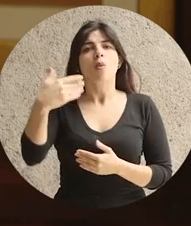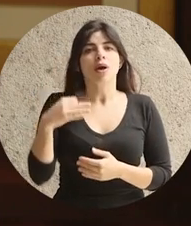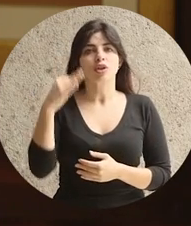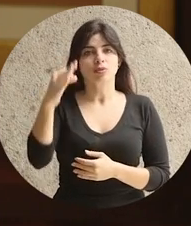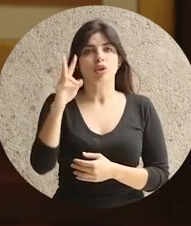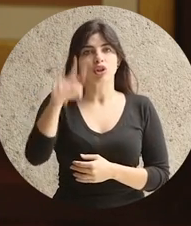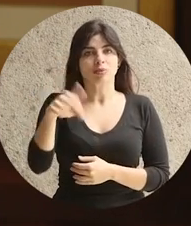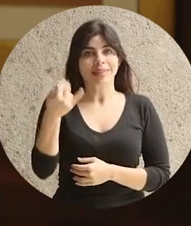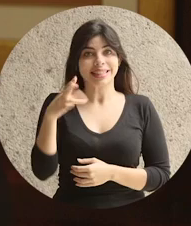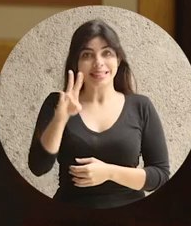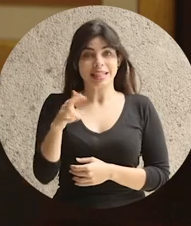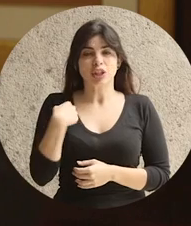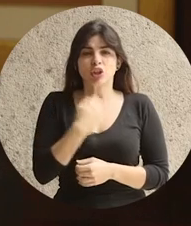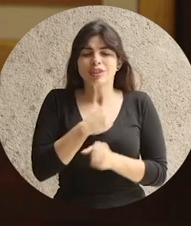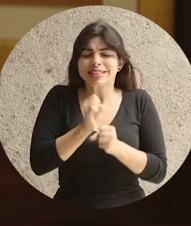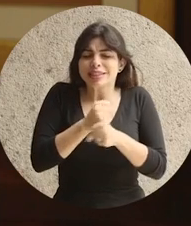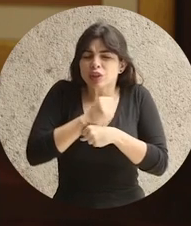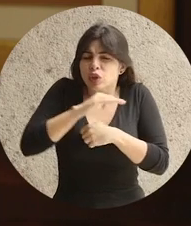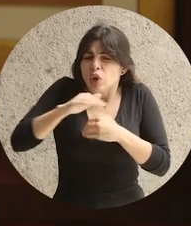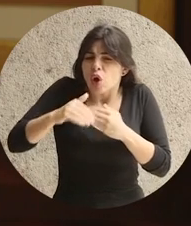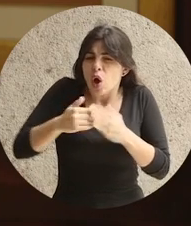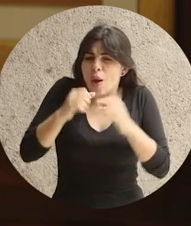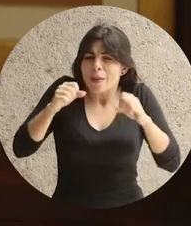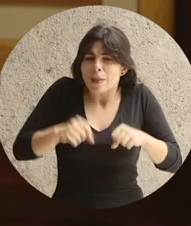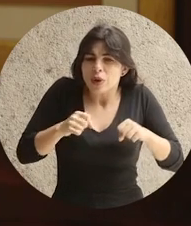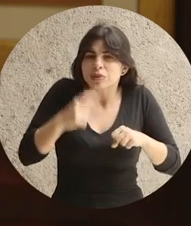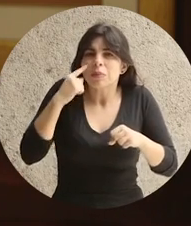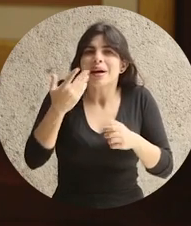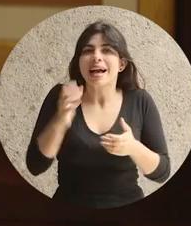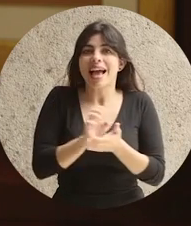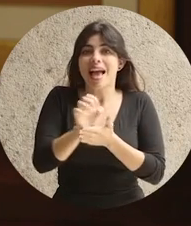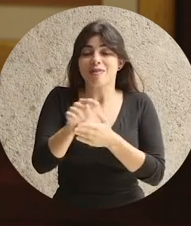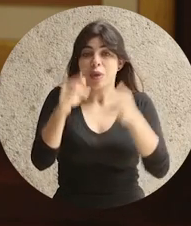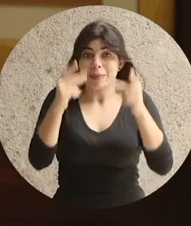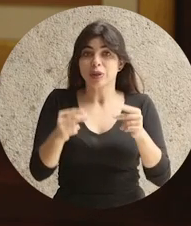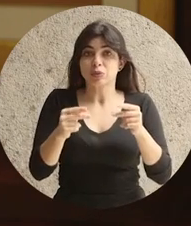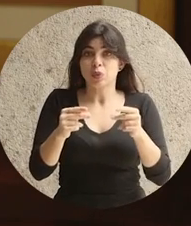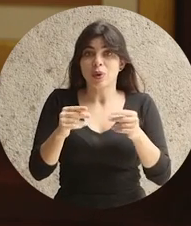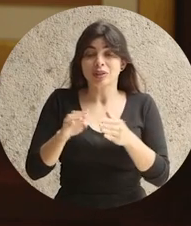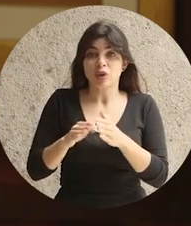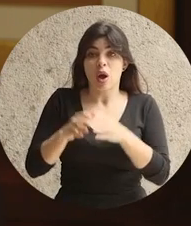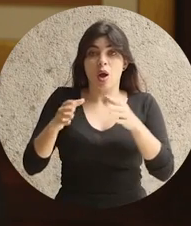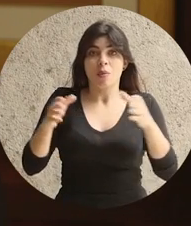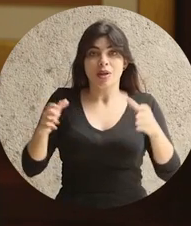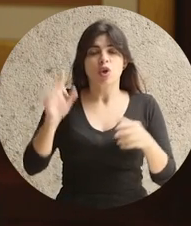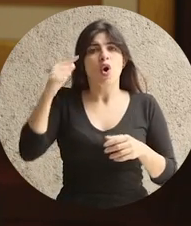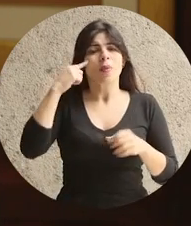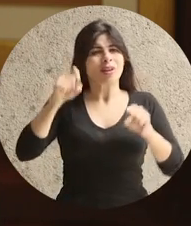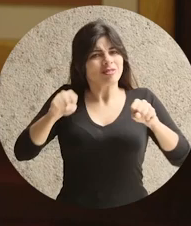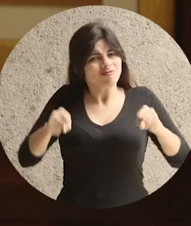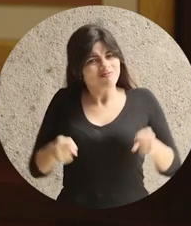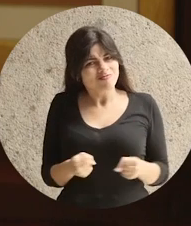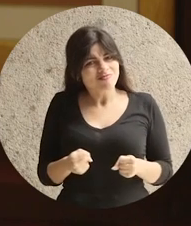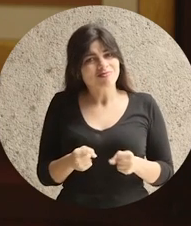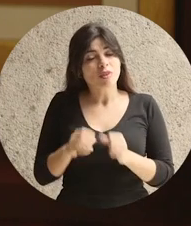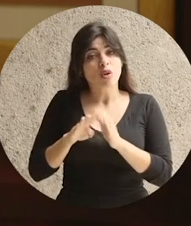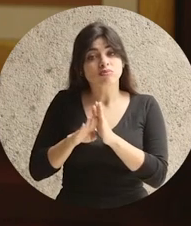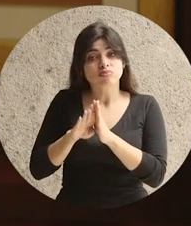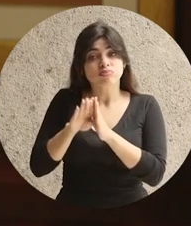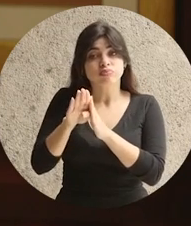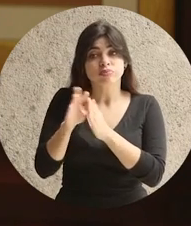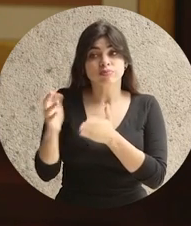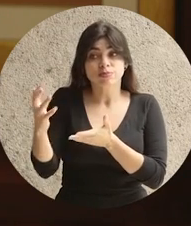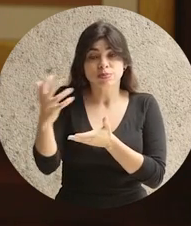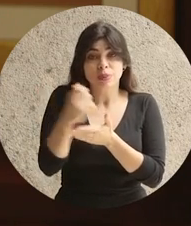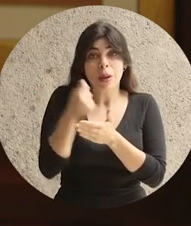el 2017. Hemos hecho todo lo posible para evitar que el presupuesto crezca. El gobierno se ha azocado la faja y el crecimiento